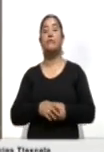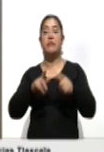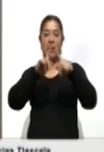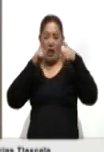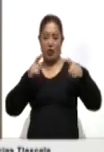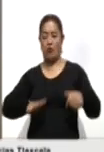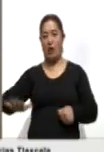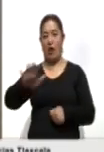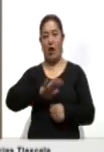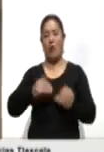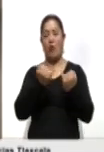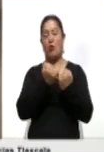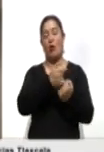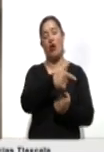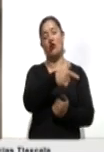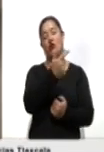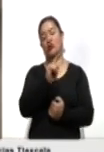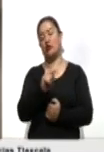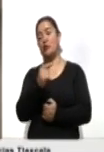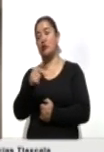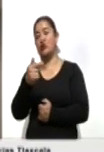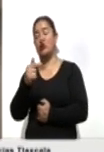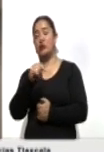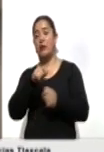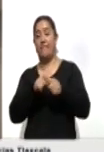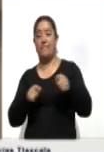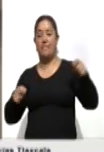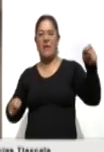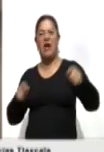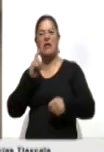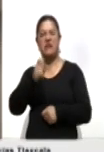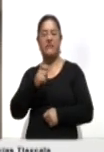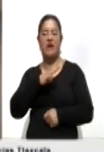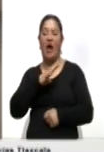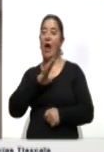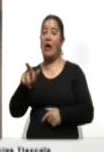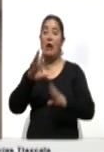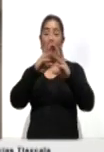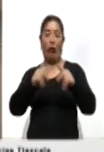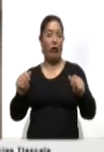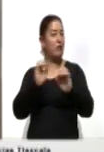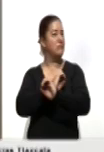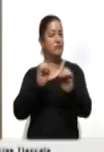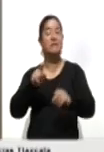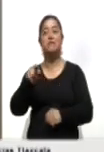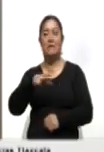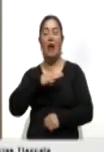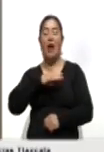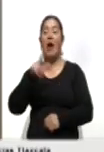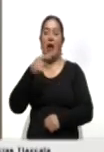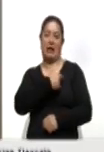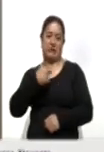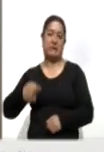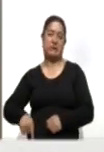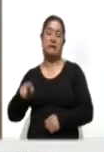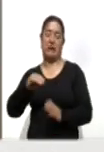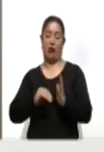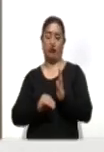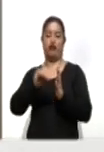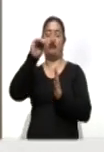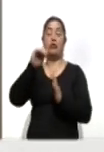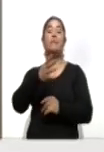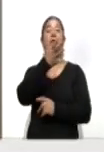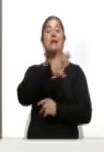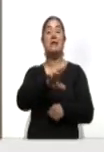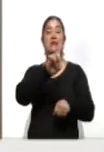12,12 metros, lo que significa el final de la estación seca en el lago de agua dulce más grande de China, aunque 10 días más